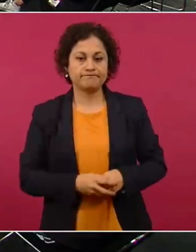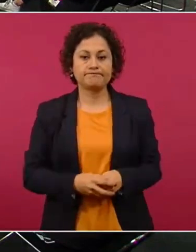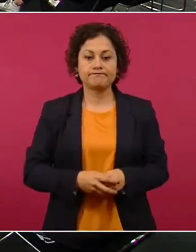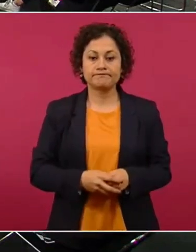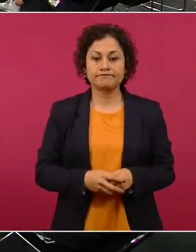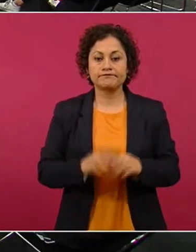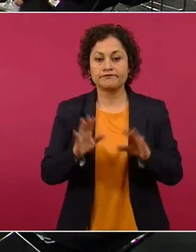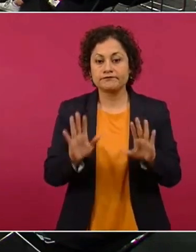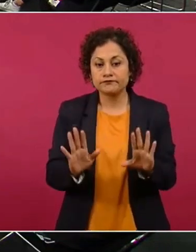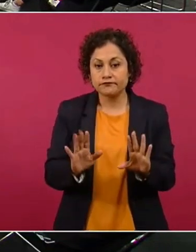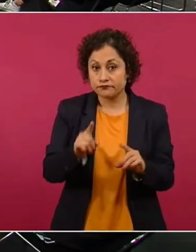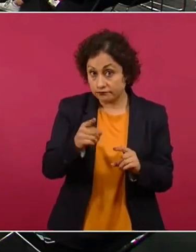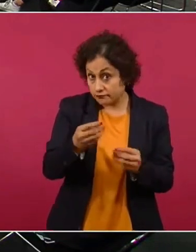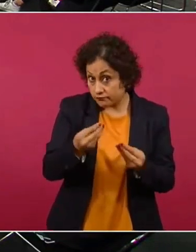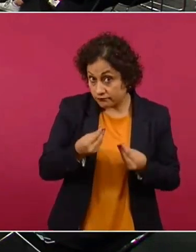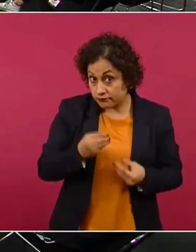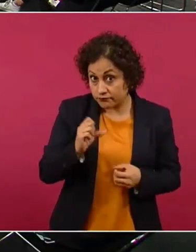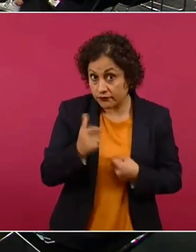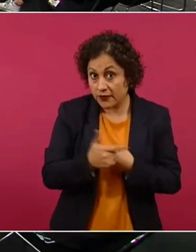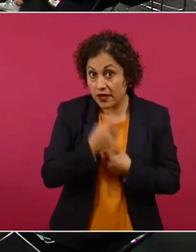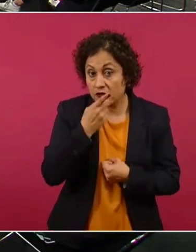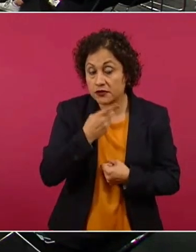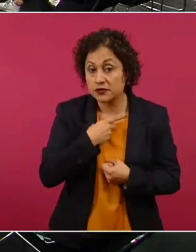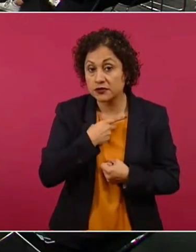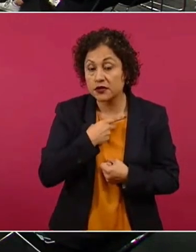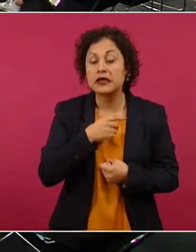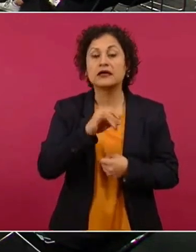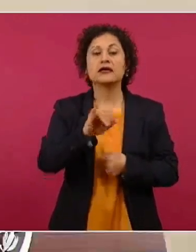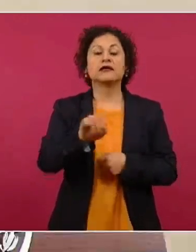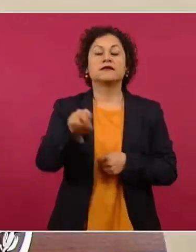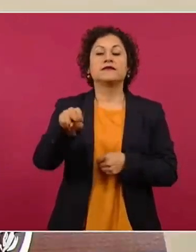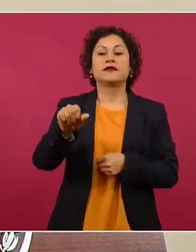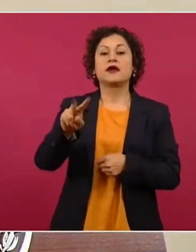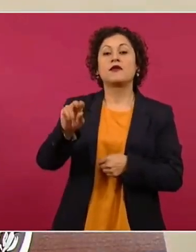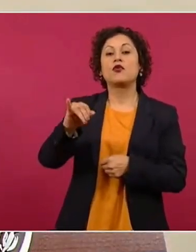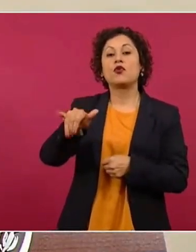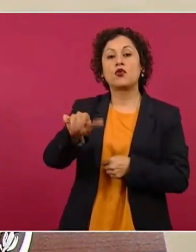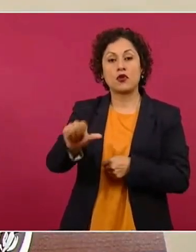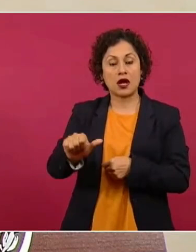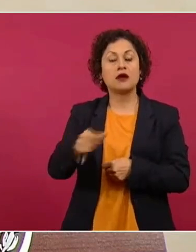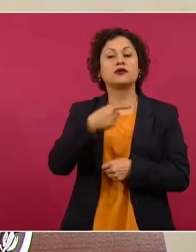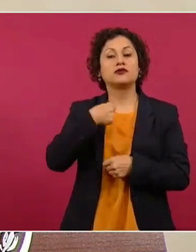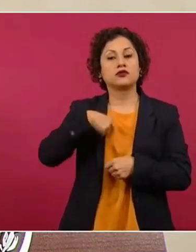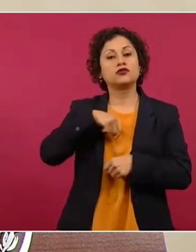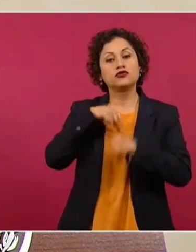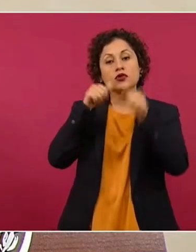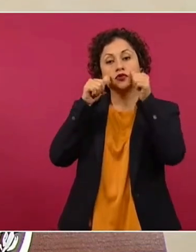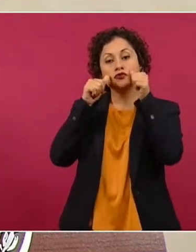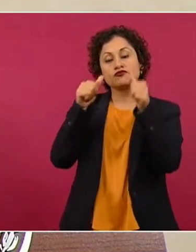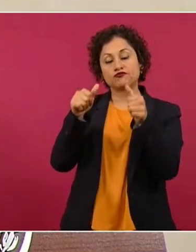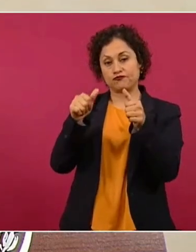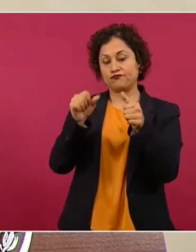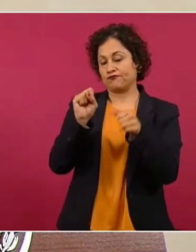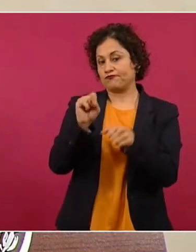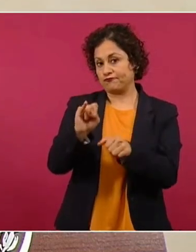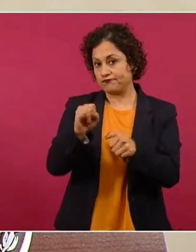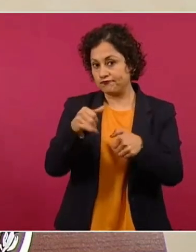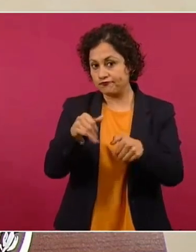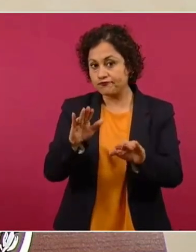no sé si me quiera comentar al respecto. Bueno, lo de Navajoa lo tomamos en cuenta, es